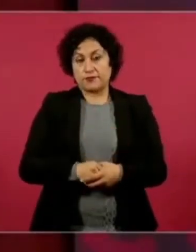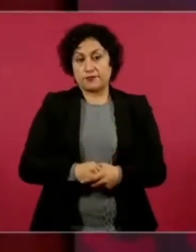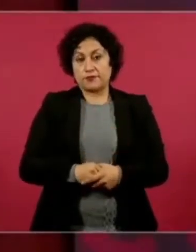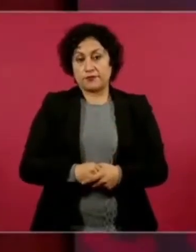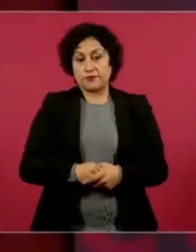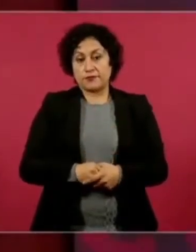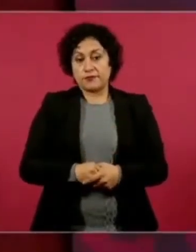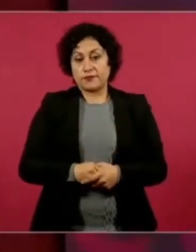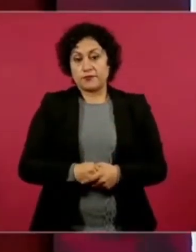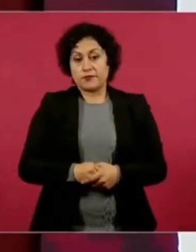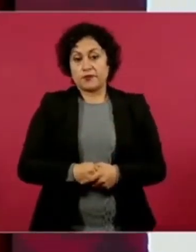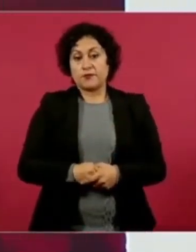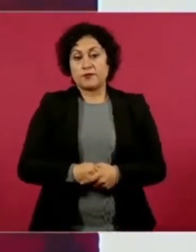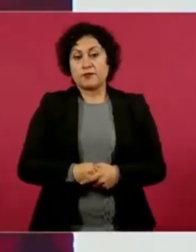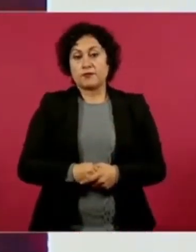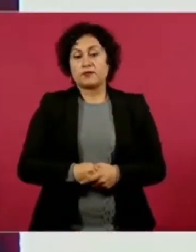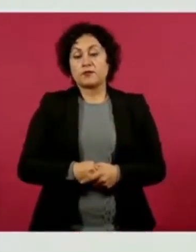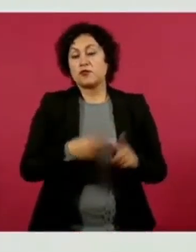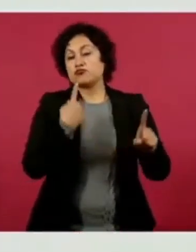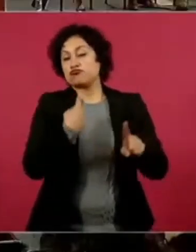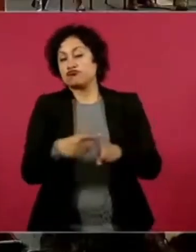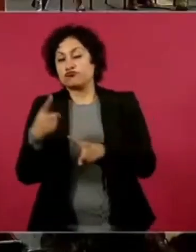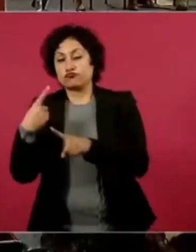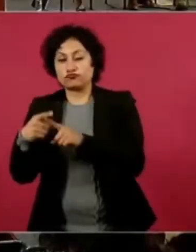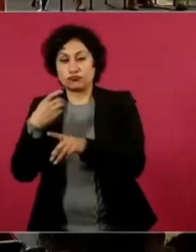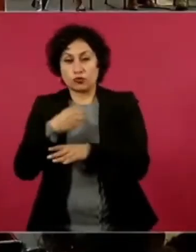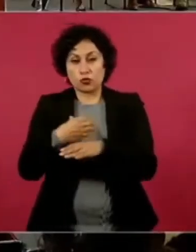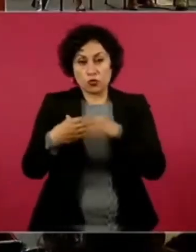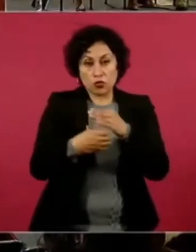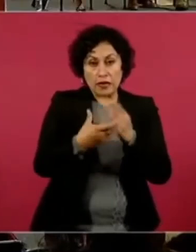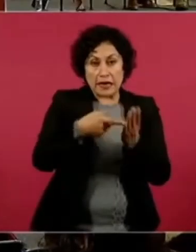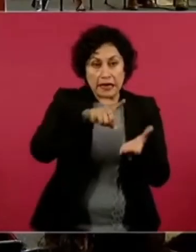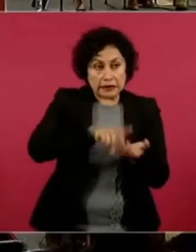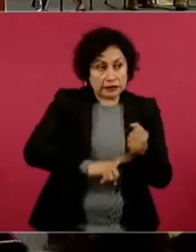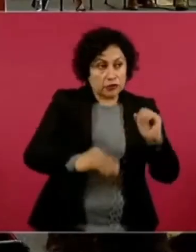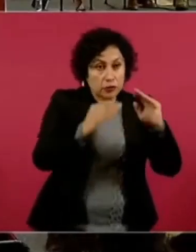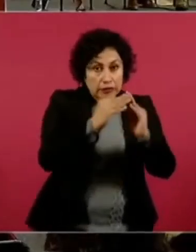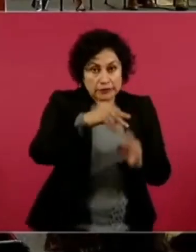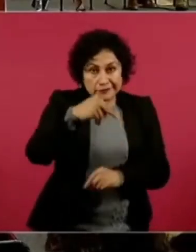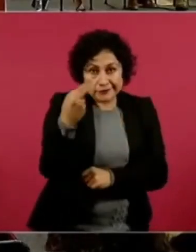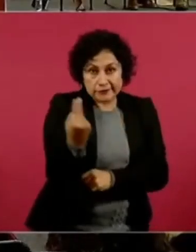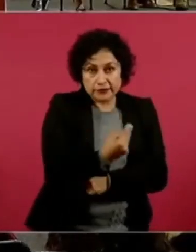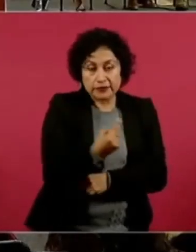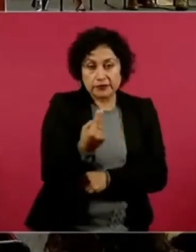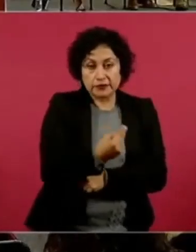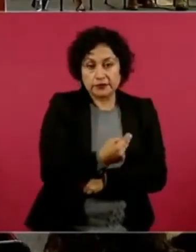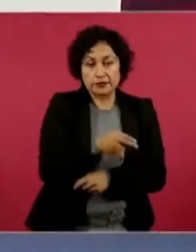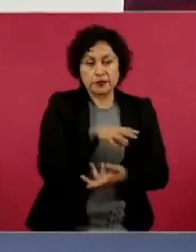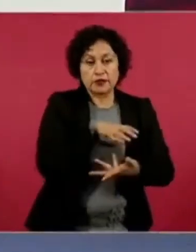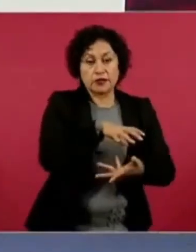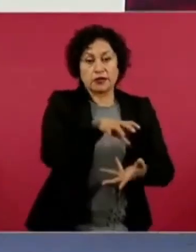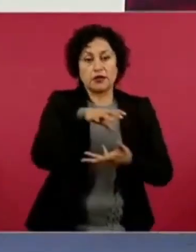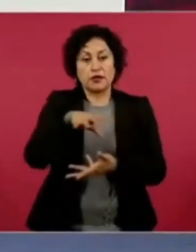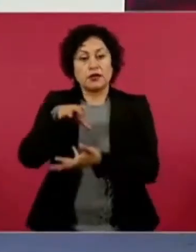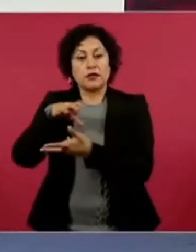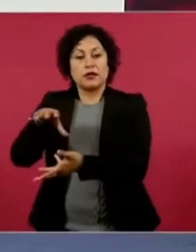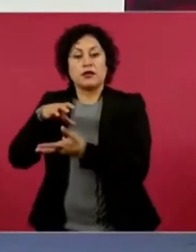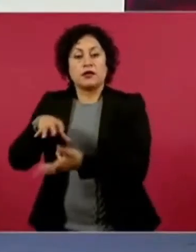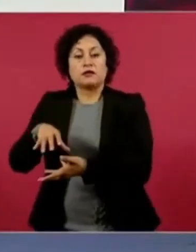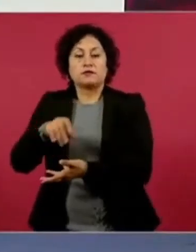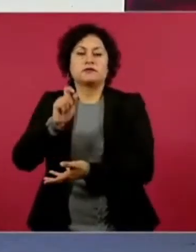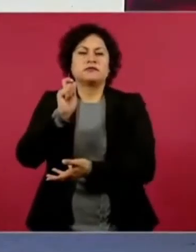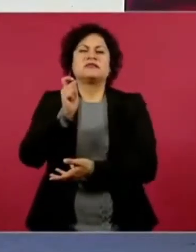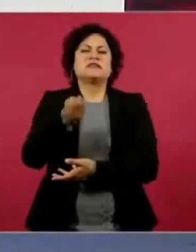Enceres domésticos, ayer, ¿qué son los enceres